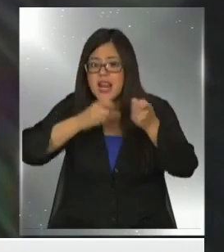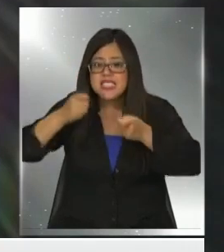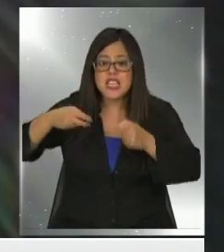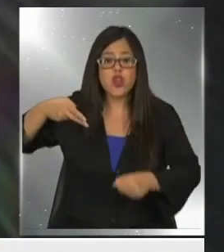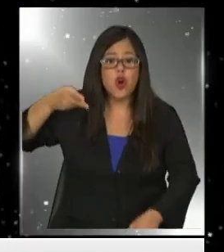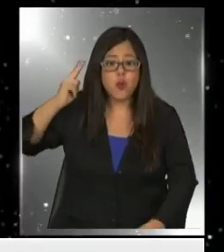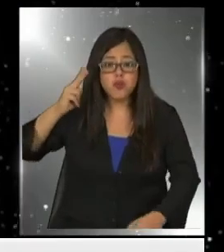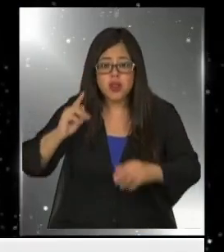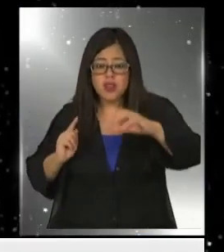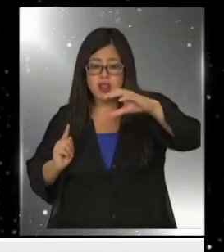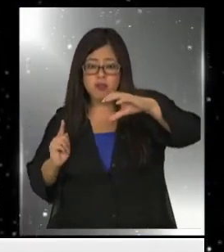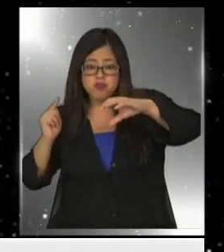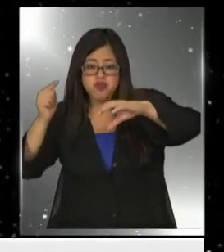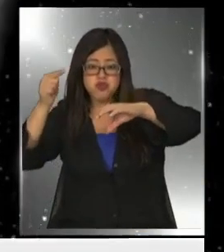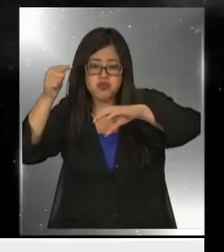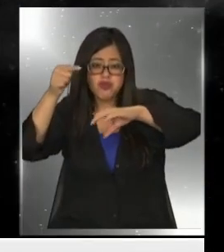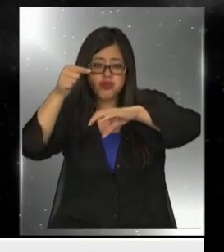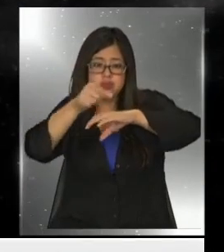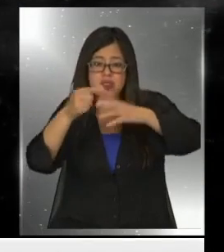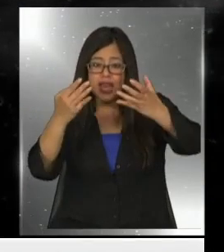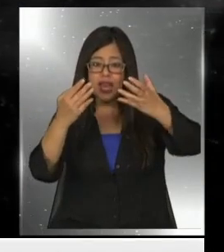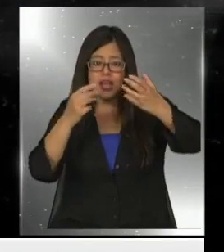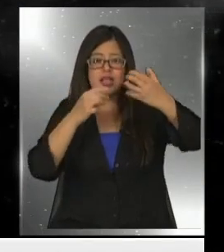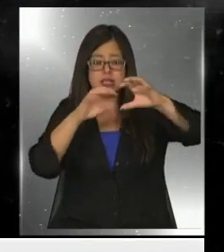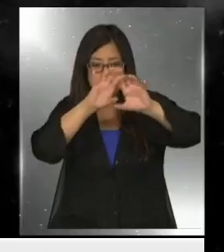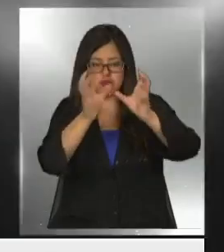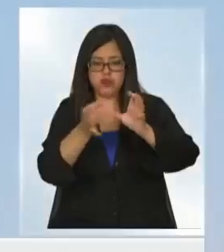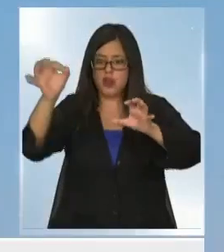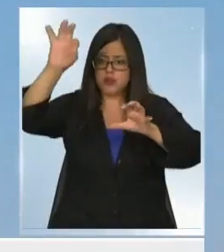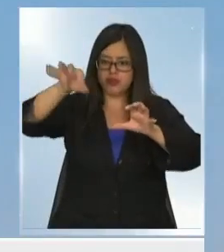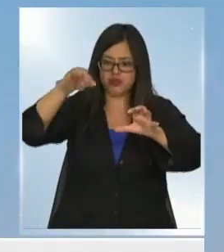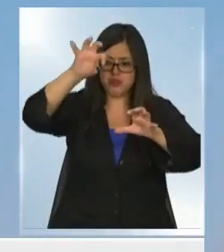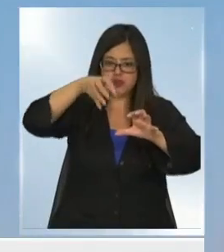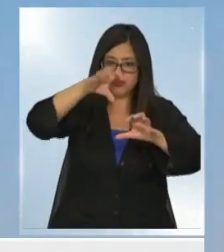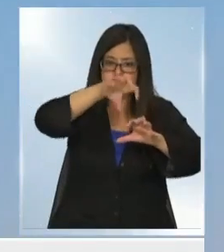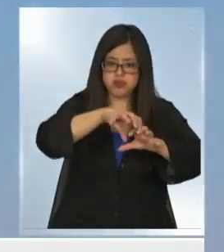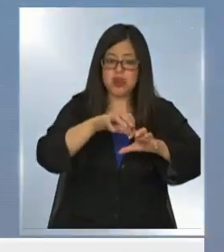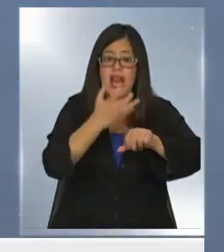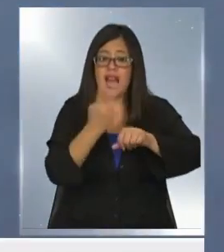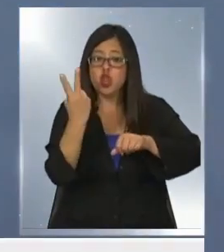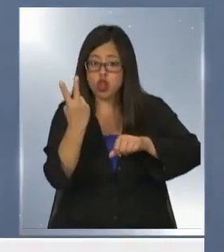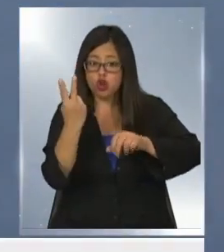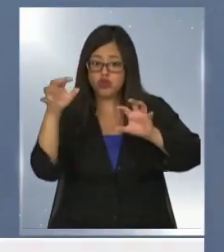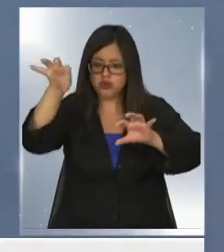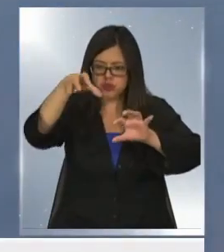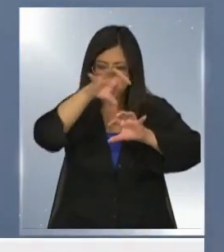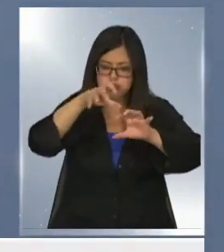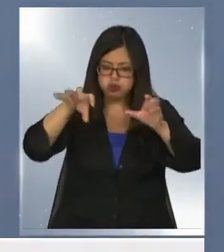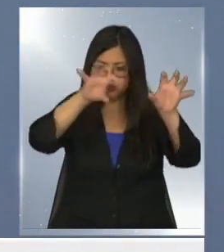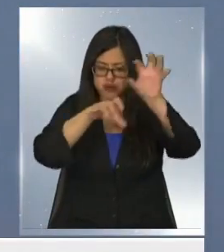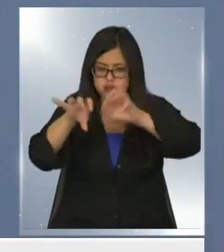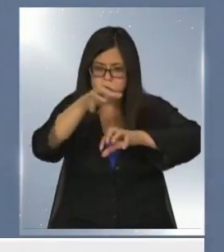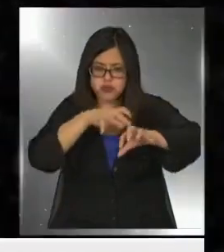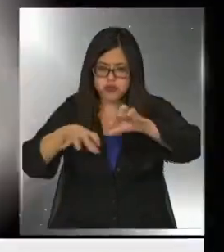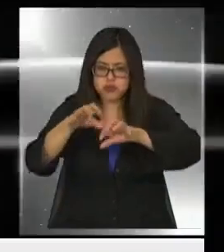a colisionar, impactar directamente a un asteroide binario, es decir, son dos asteroides que se orbitan entre ellos que se llama